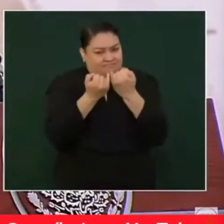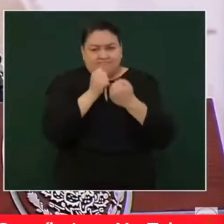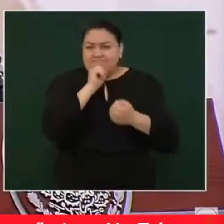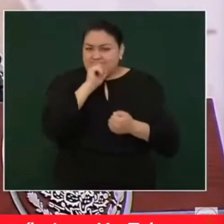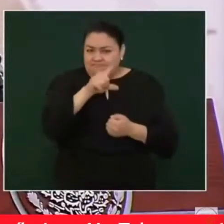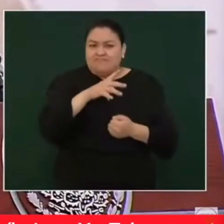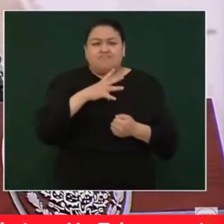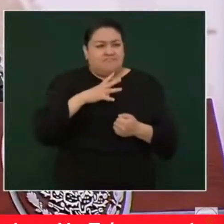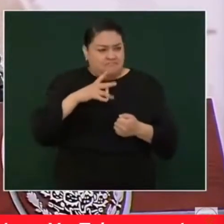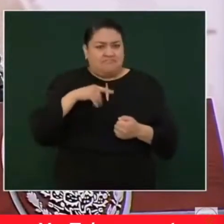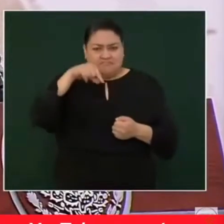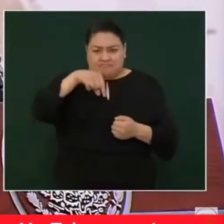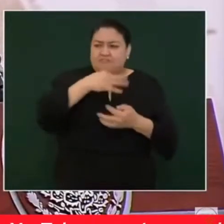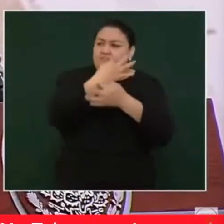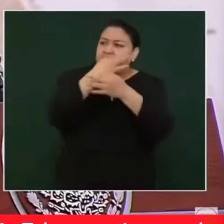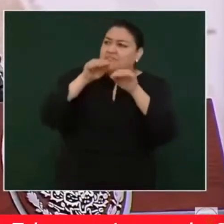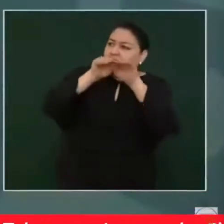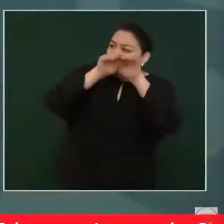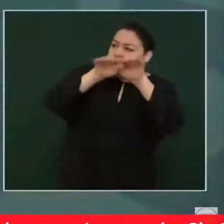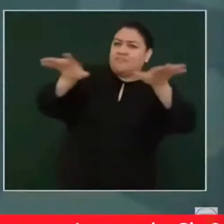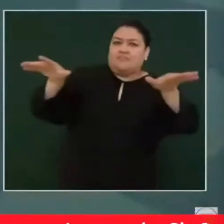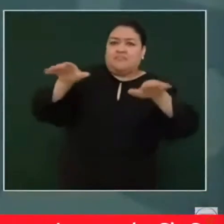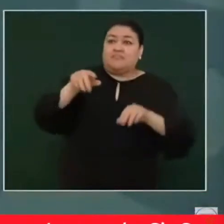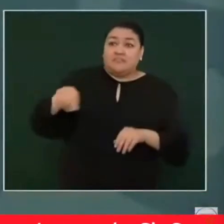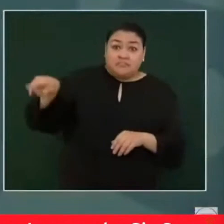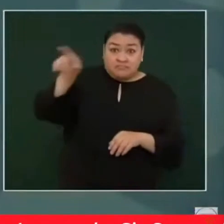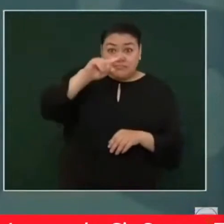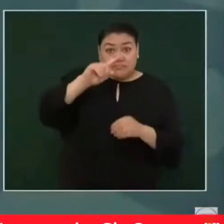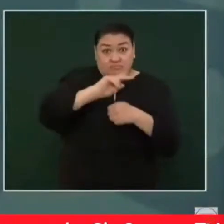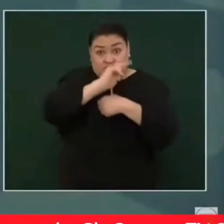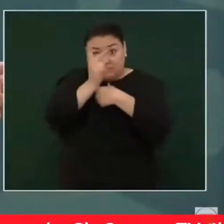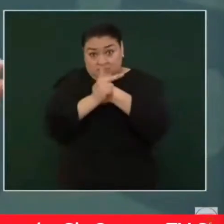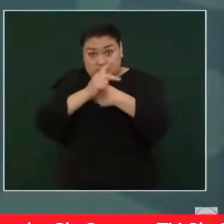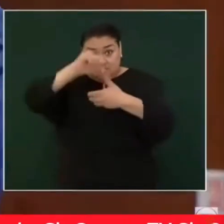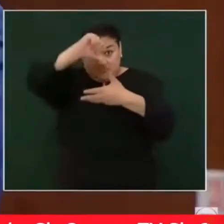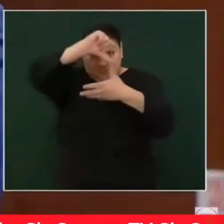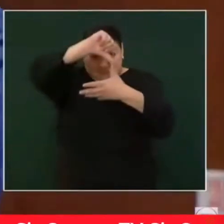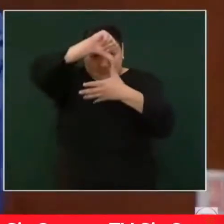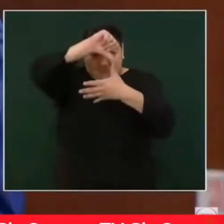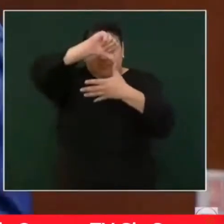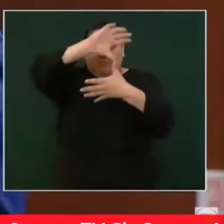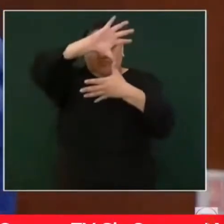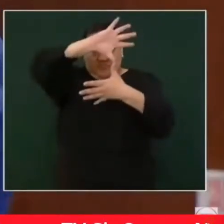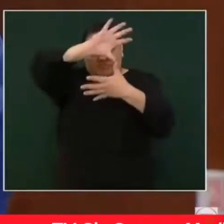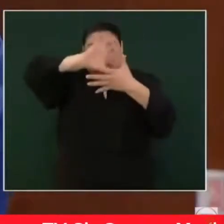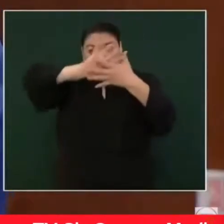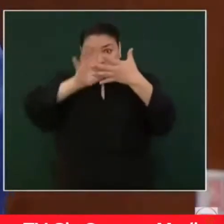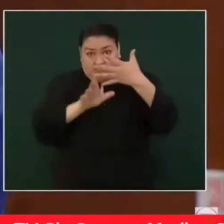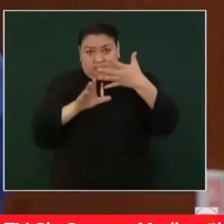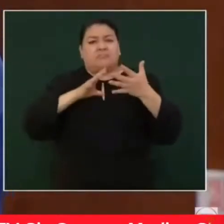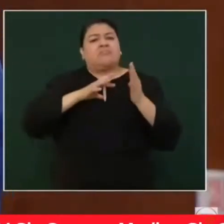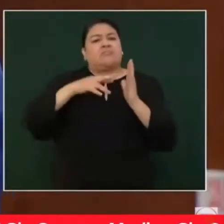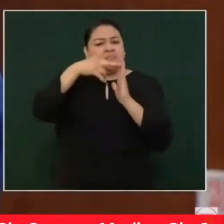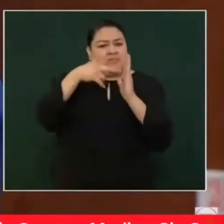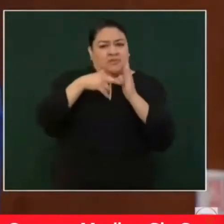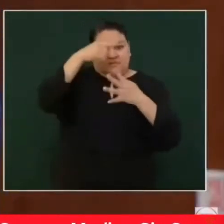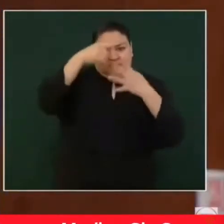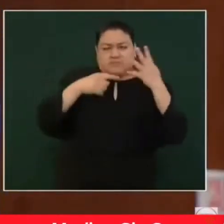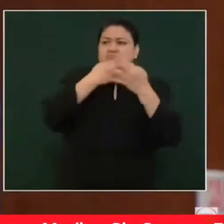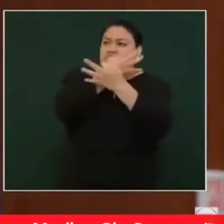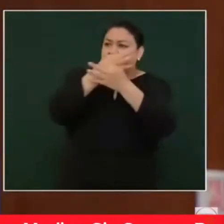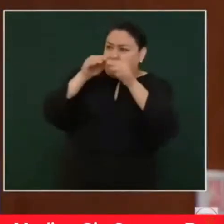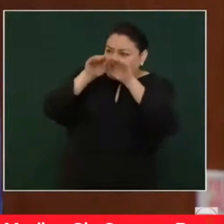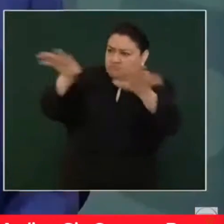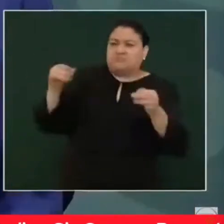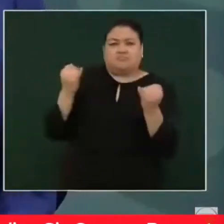pues que se conozca que existen estos procedimientos. Vamos